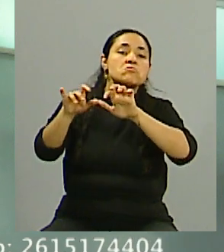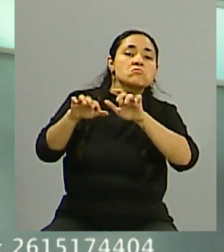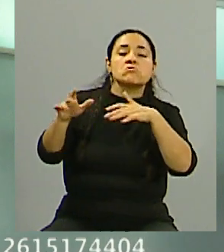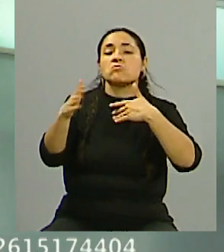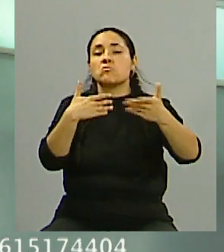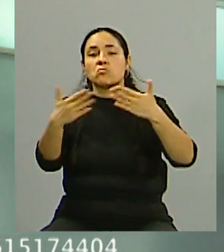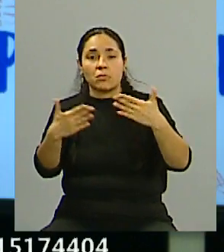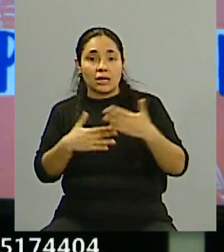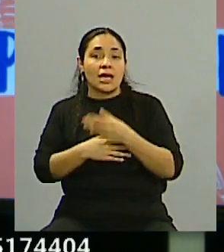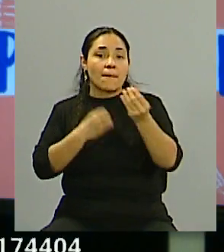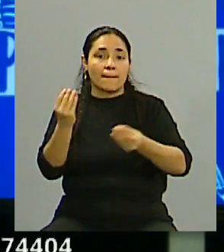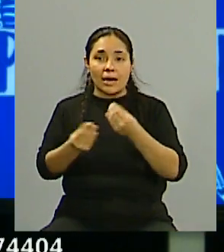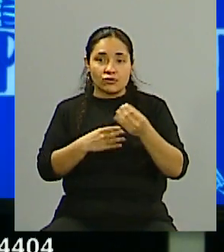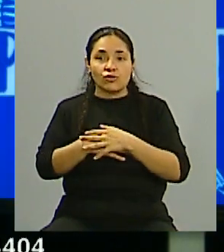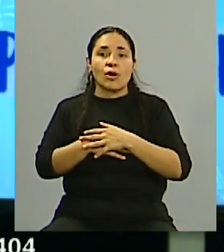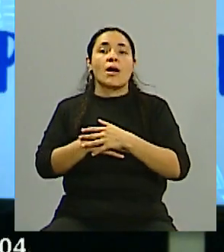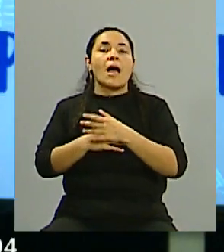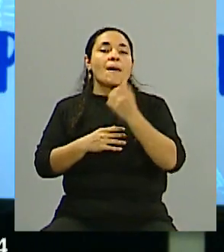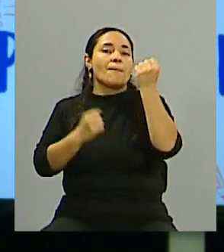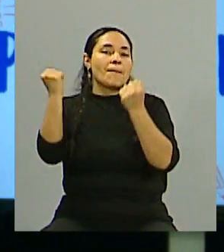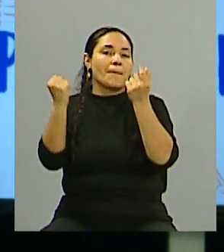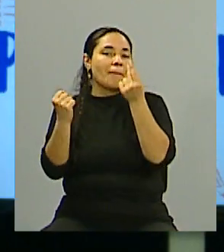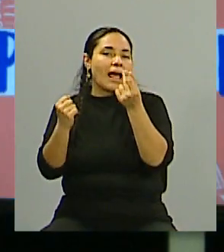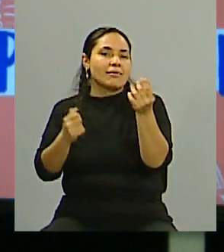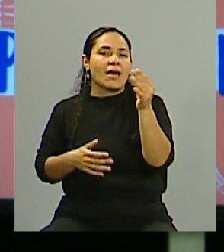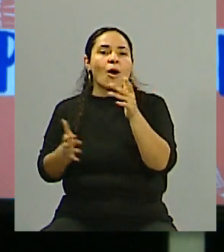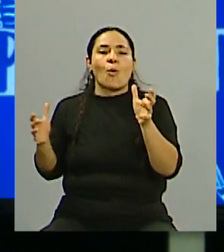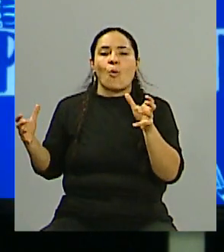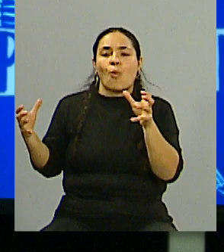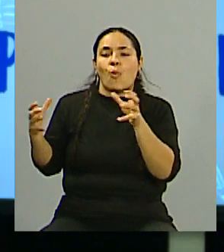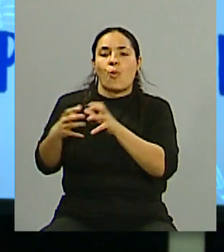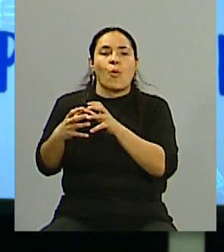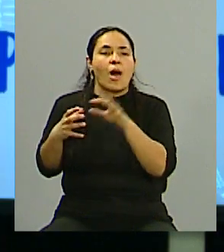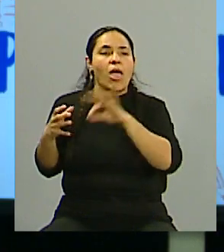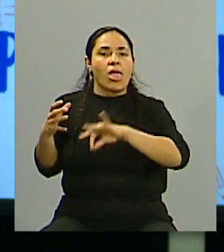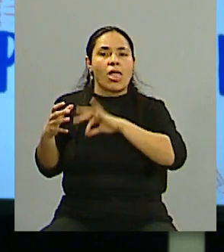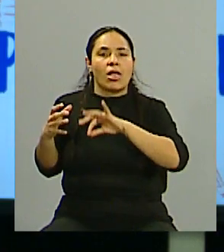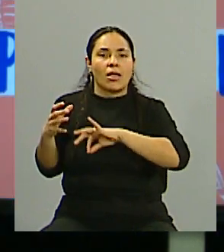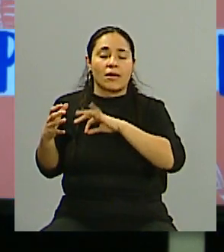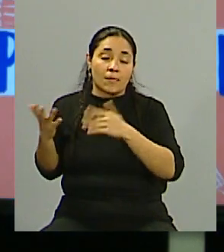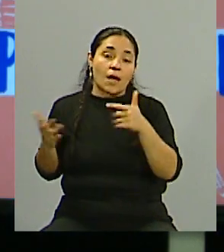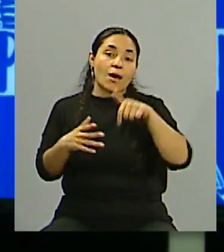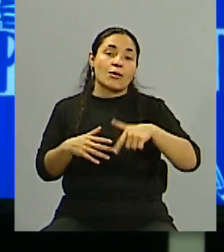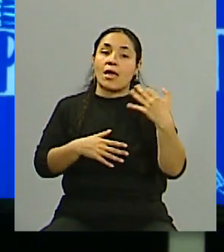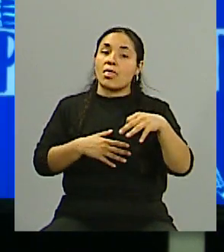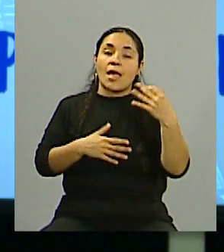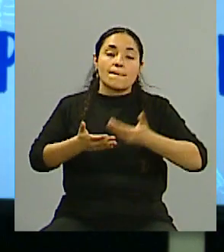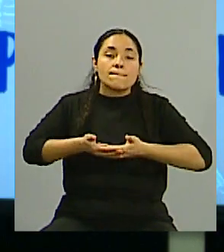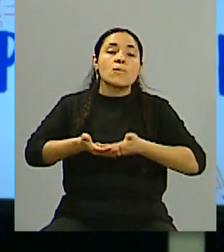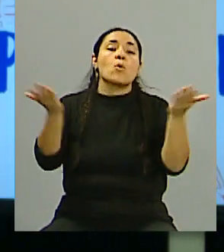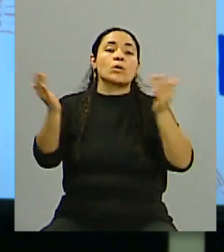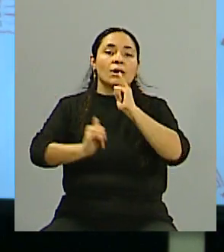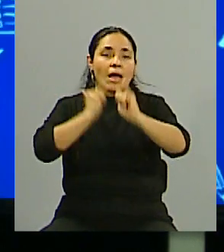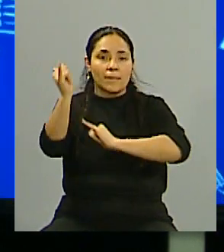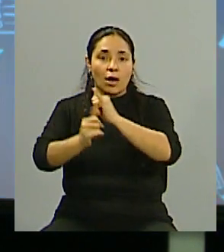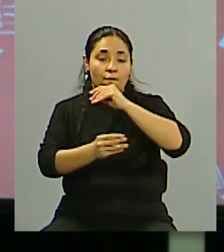pasó? Lo que le pasa a la humanidad concentra económicamente en cuántos cinco grupos. ¿Qué creo que hay que hacer? Ponerlo en la agenda pública, en el ámbito